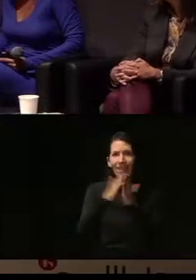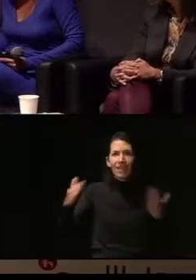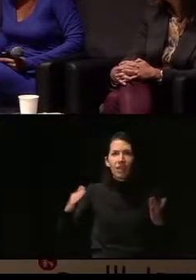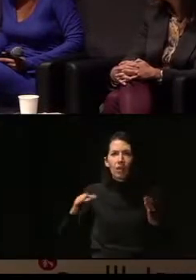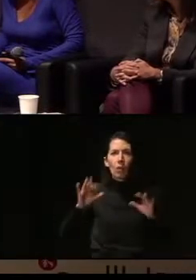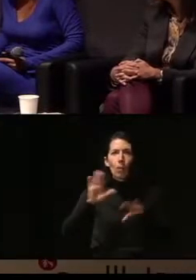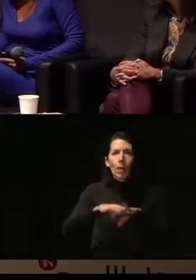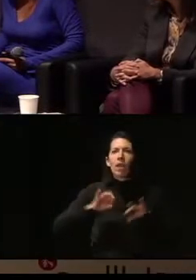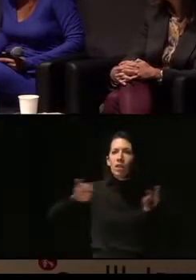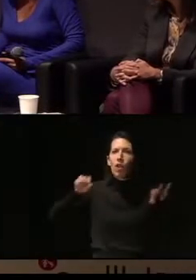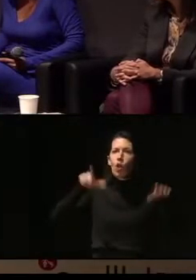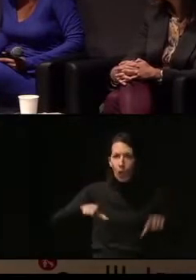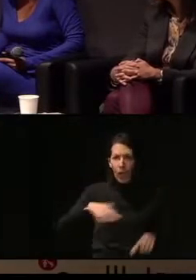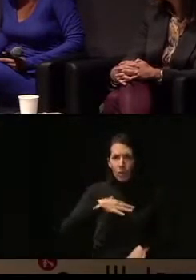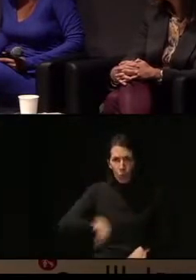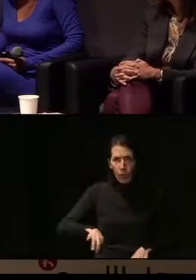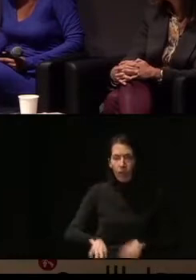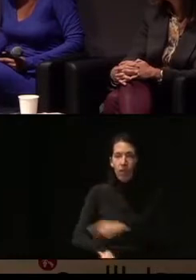locales.